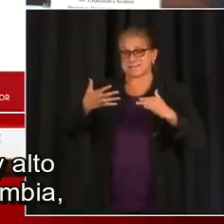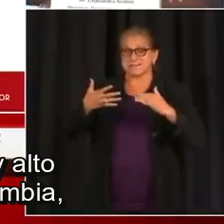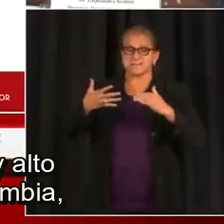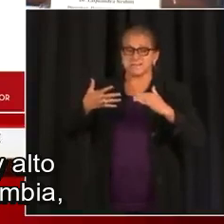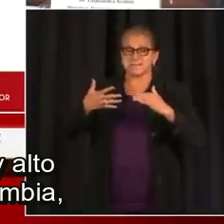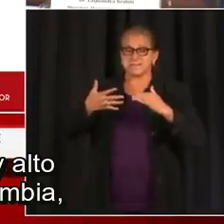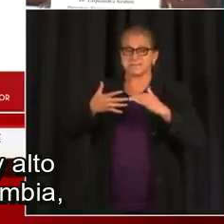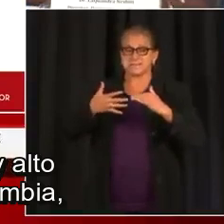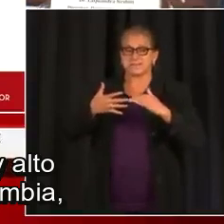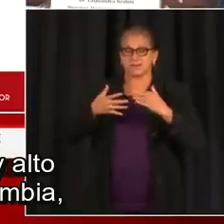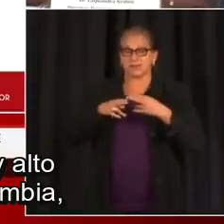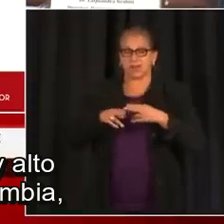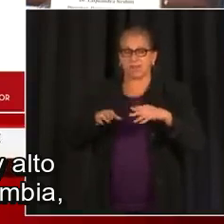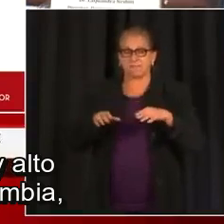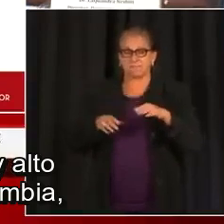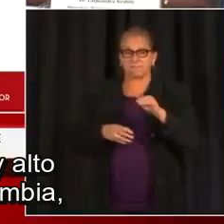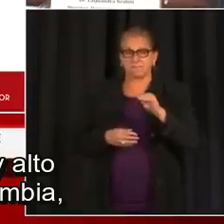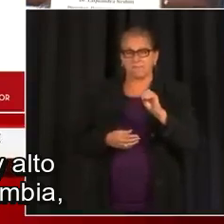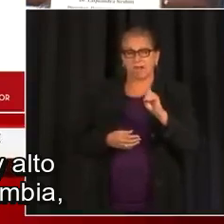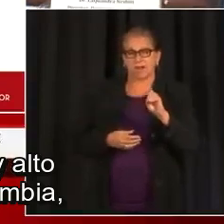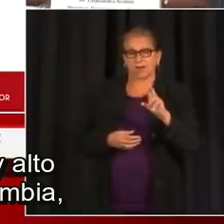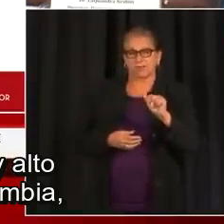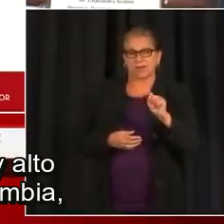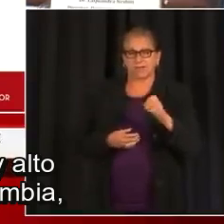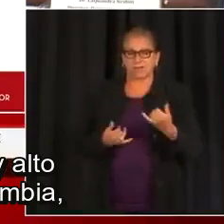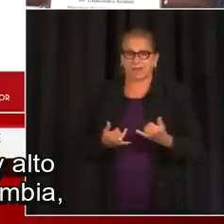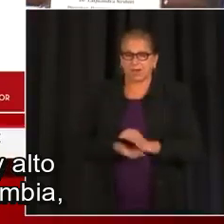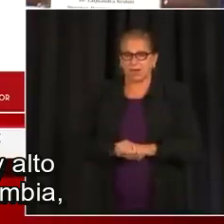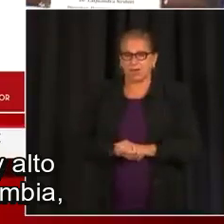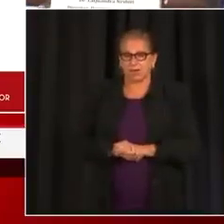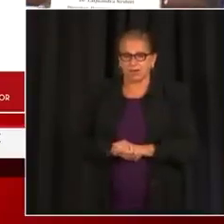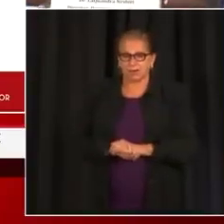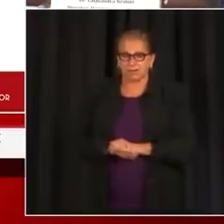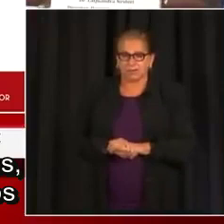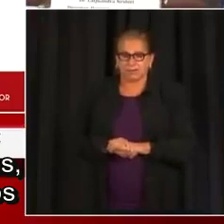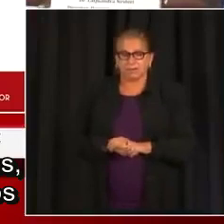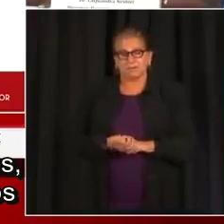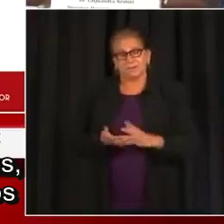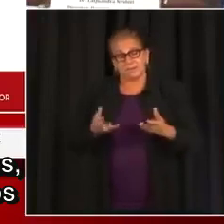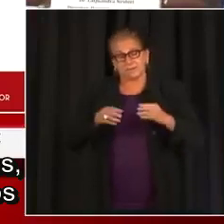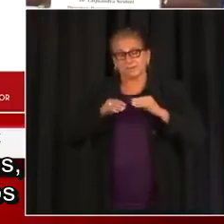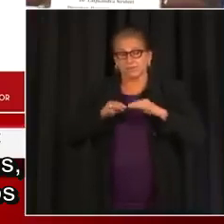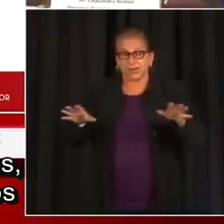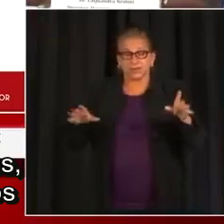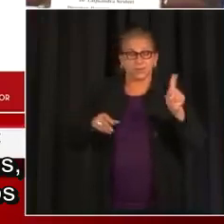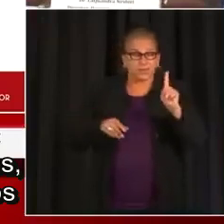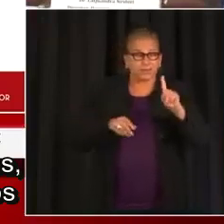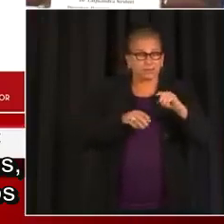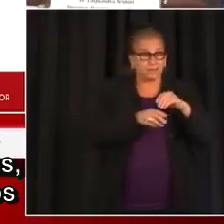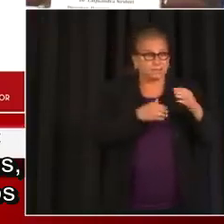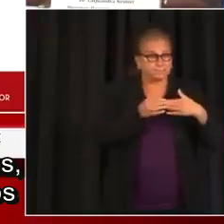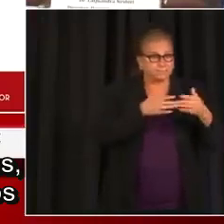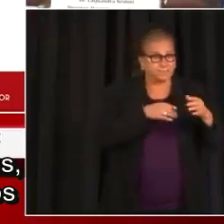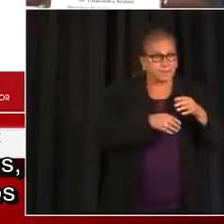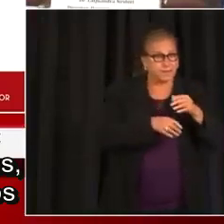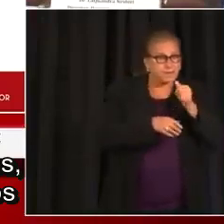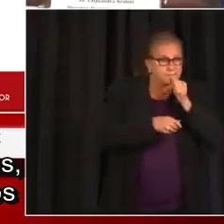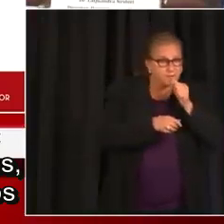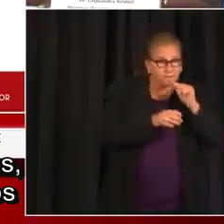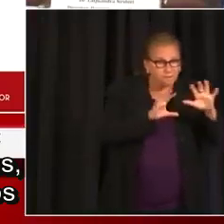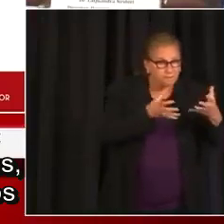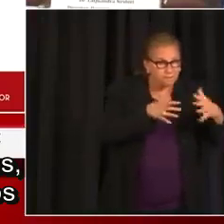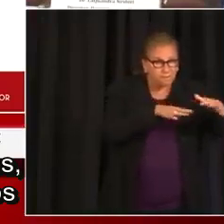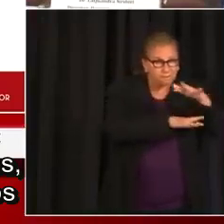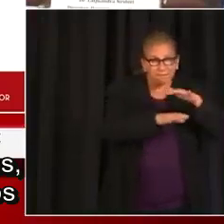Seguimos teniendo un nivel muy alto de pruebas en el distrito de Colombia, desde los operadores públicos